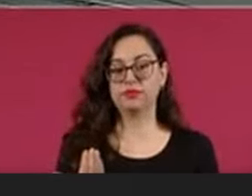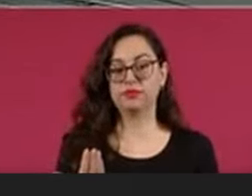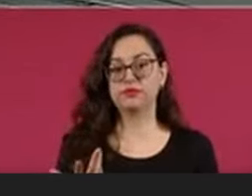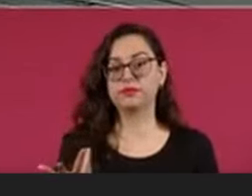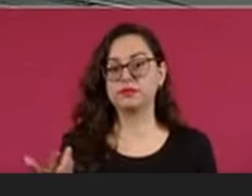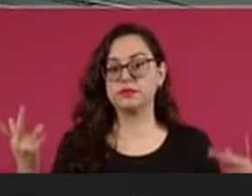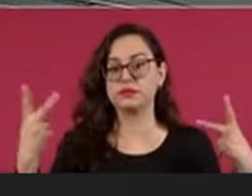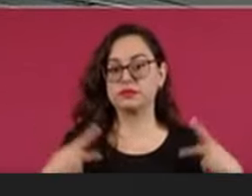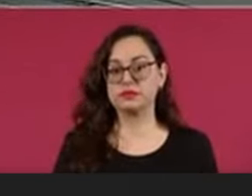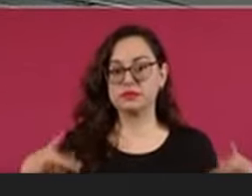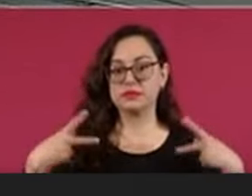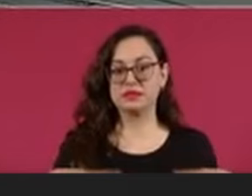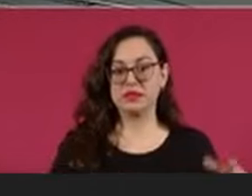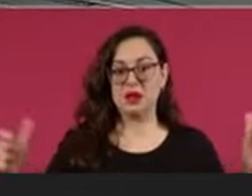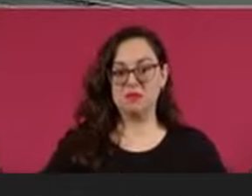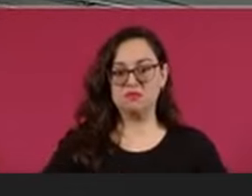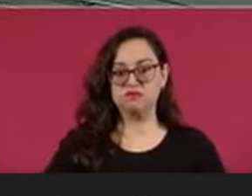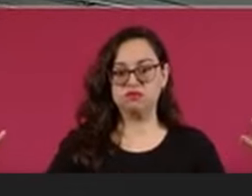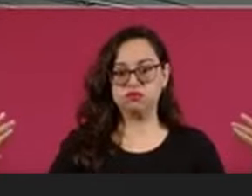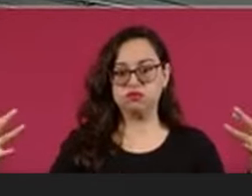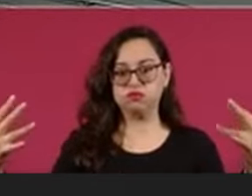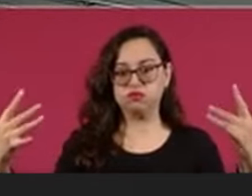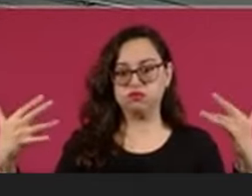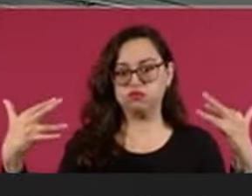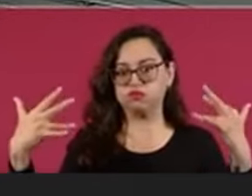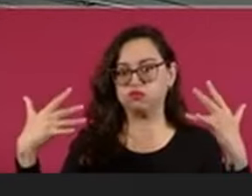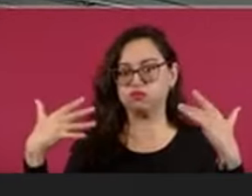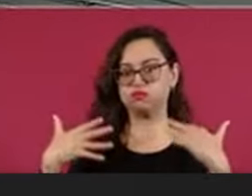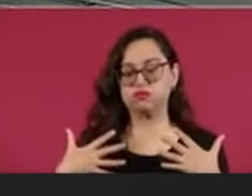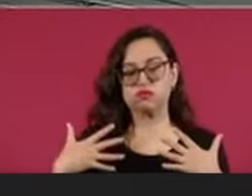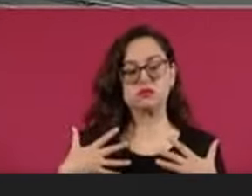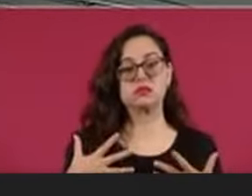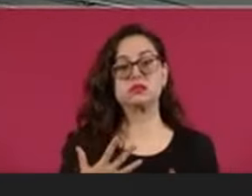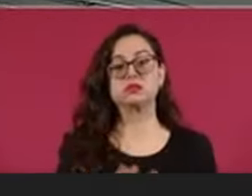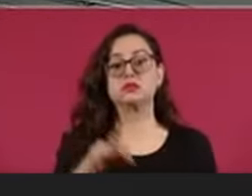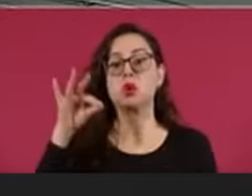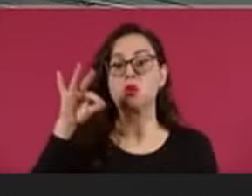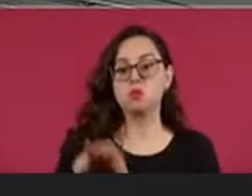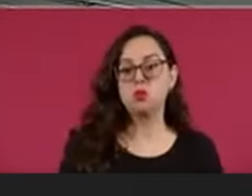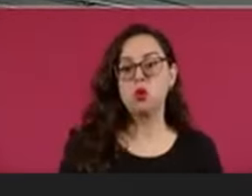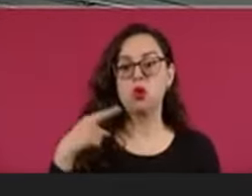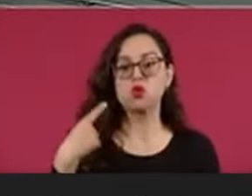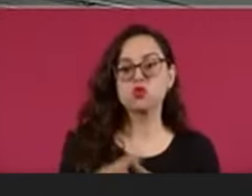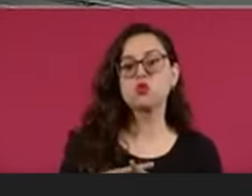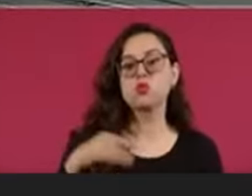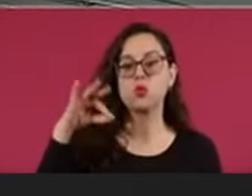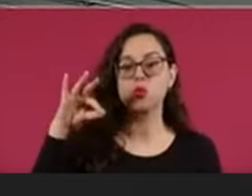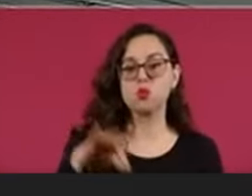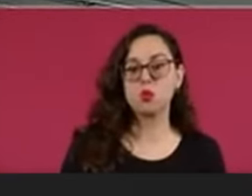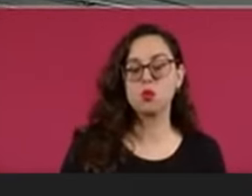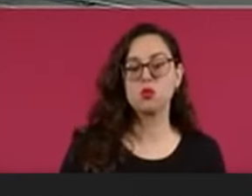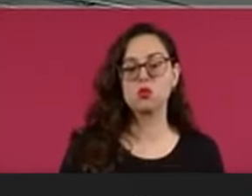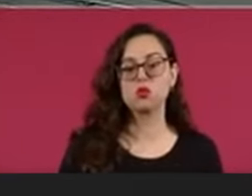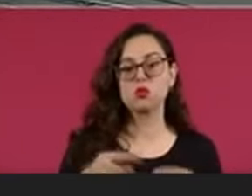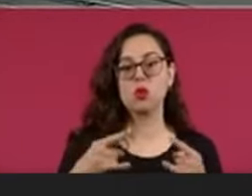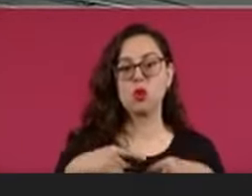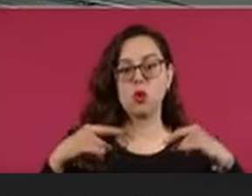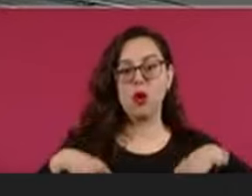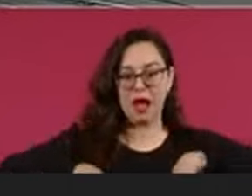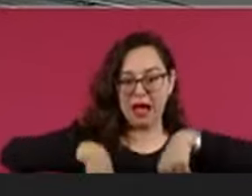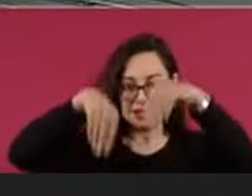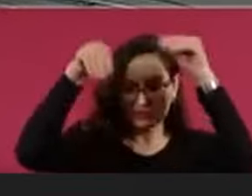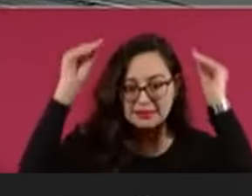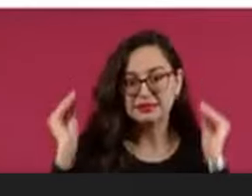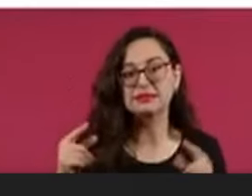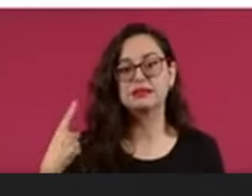casa de campaña empezó a corear voto por voto, casilla por casilla.